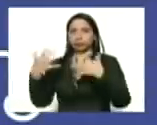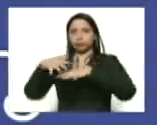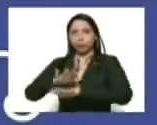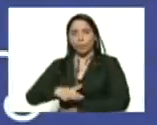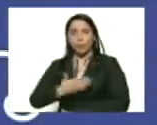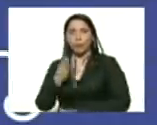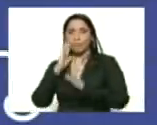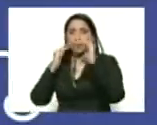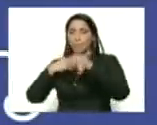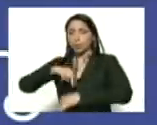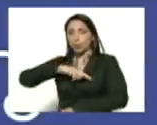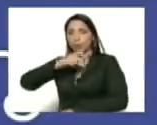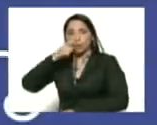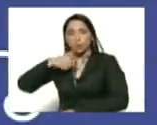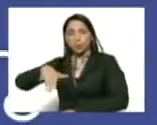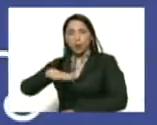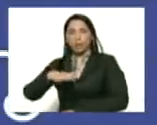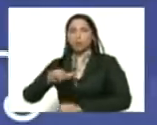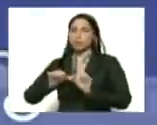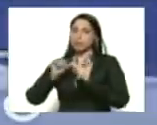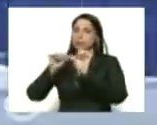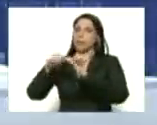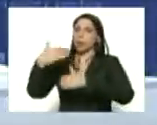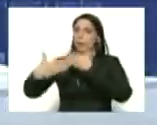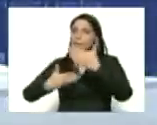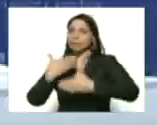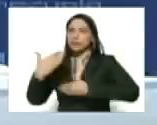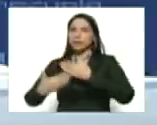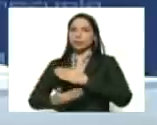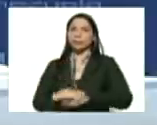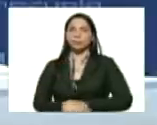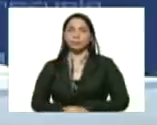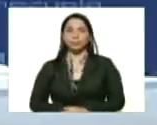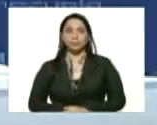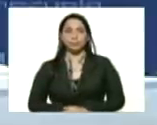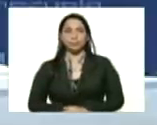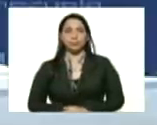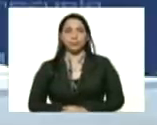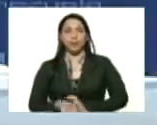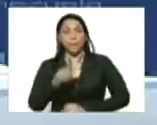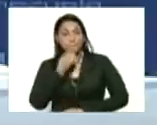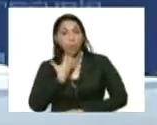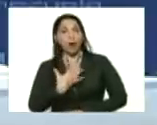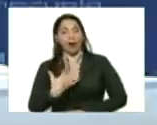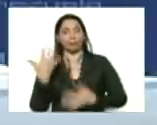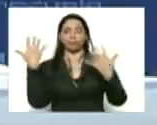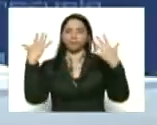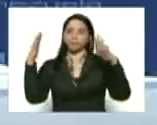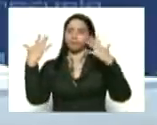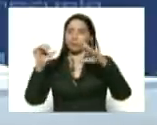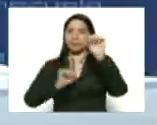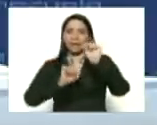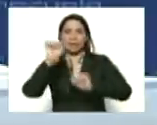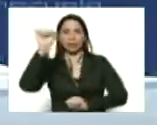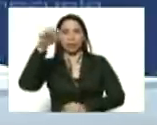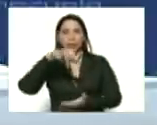atender a nuestros con nacionales seguiremos avanzando bueno un aplauso desde aquí a San Cristóbal Táchira